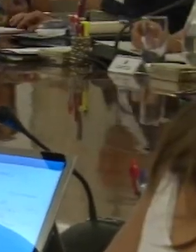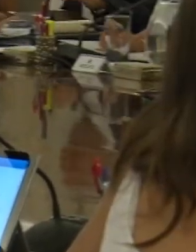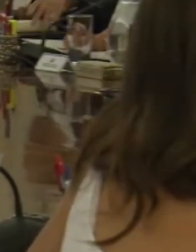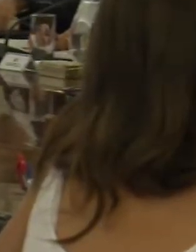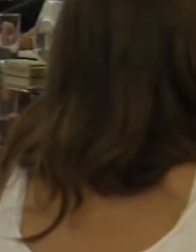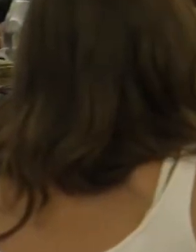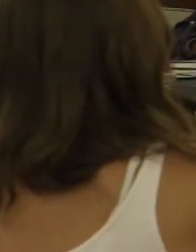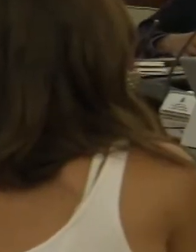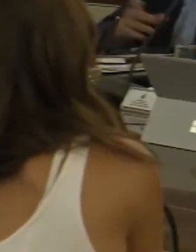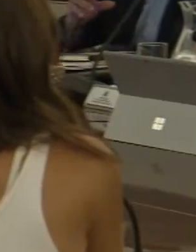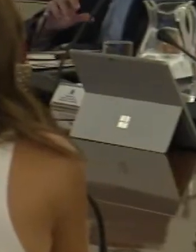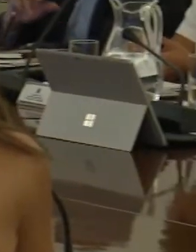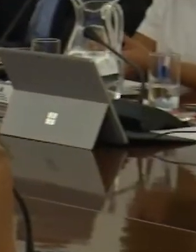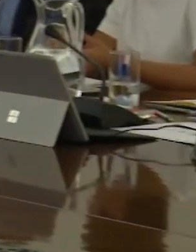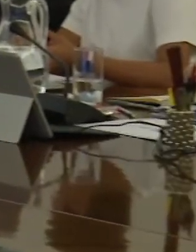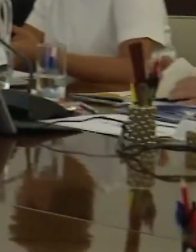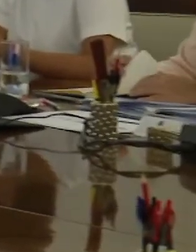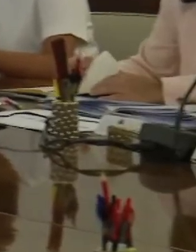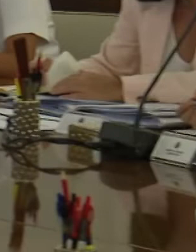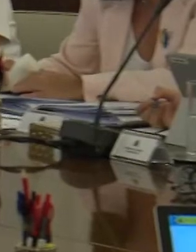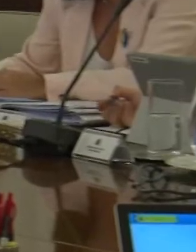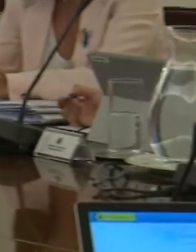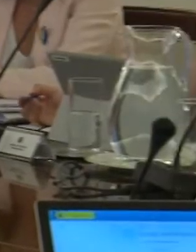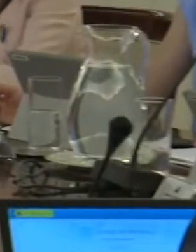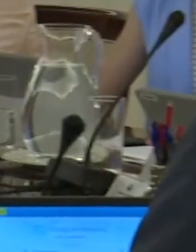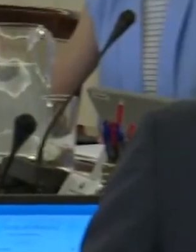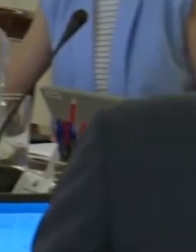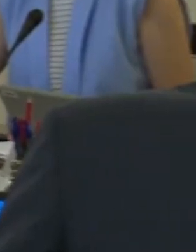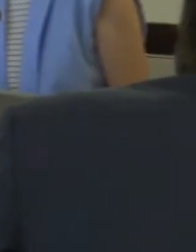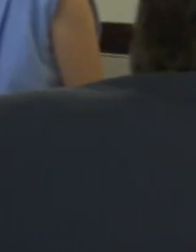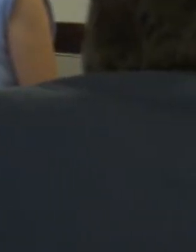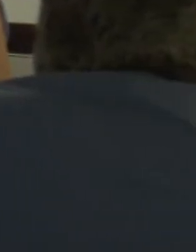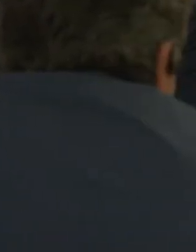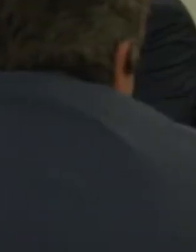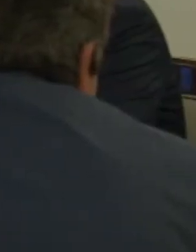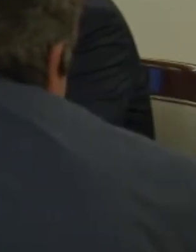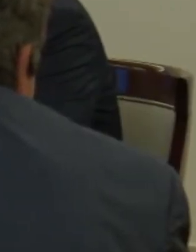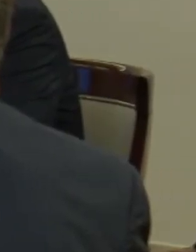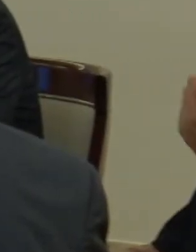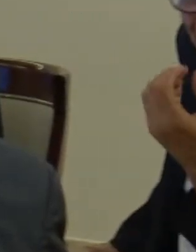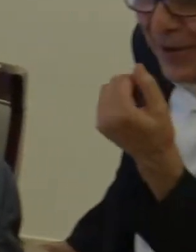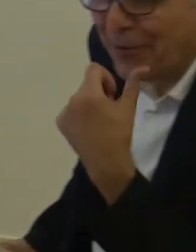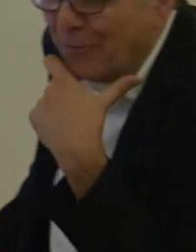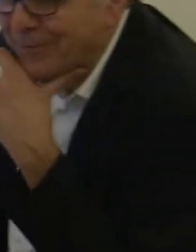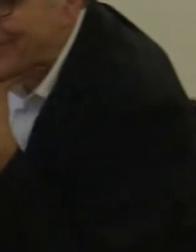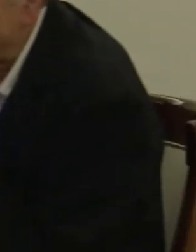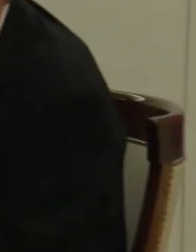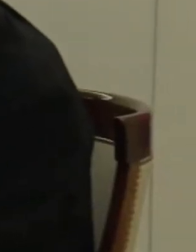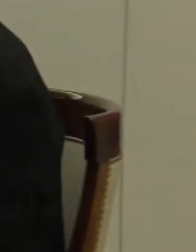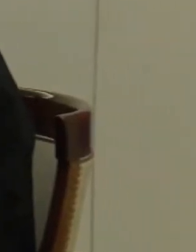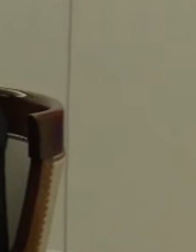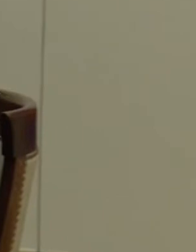medidas encajan en cada uno de esos seis bloques. Queremos canalizar, insisto, ahorro y eficiencia, trabajando en los distintos sectores,